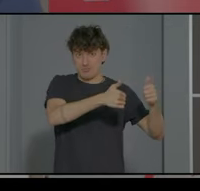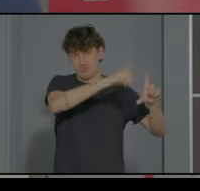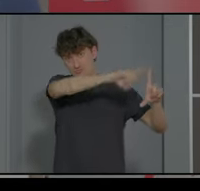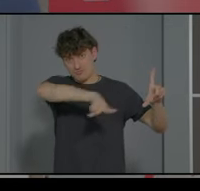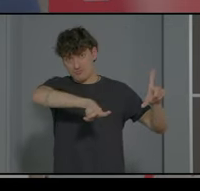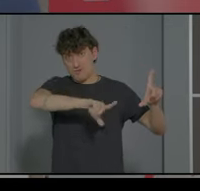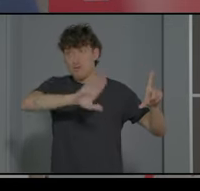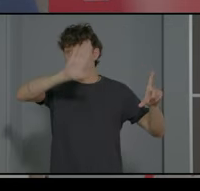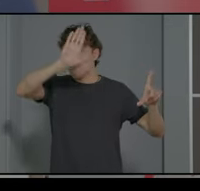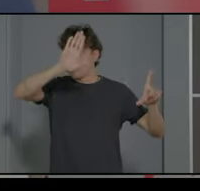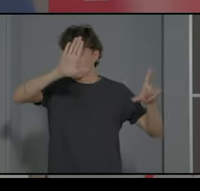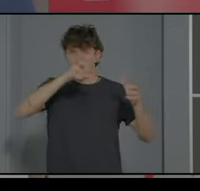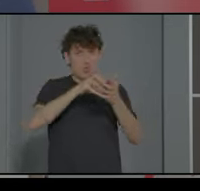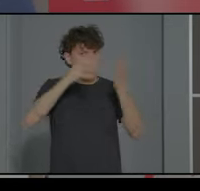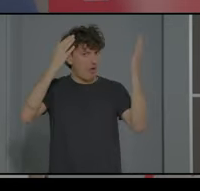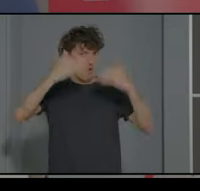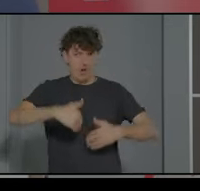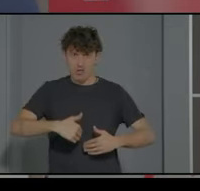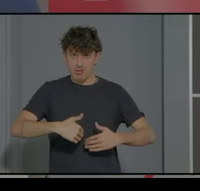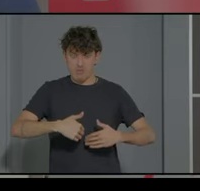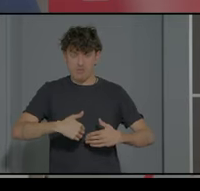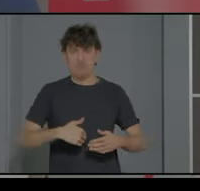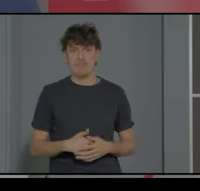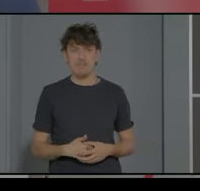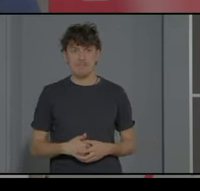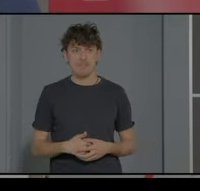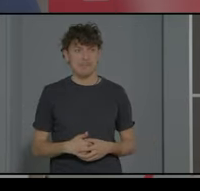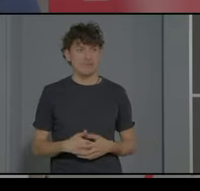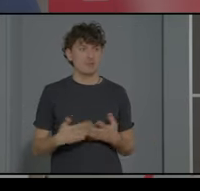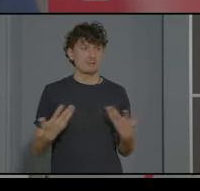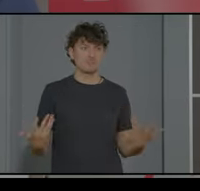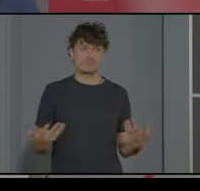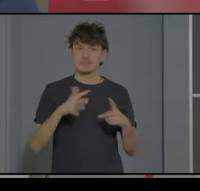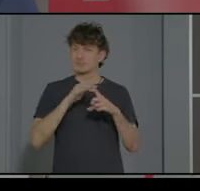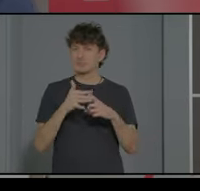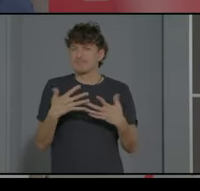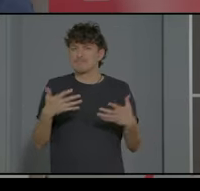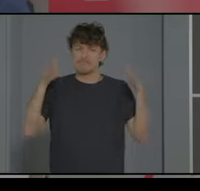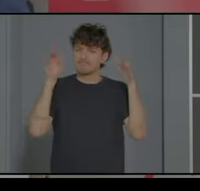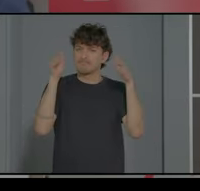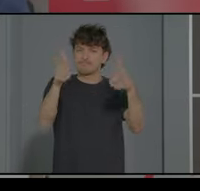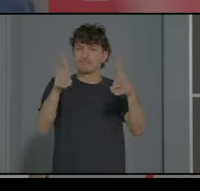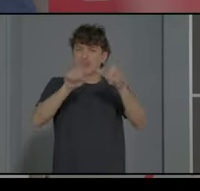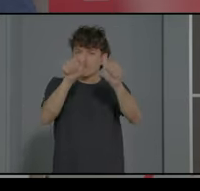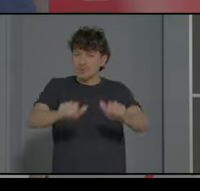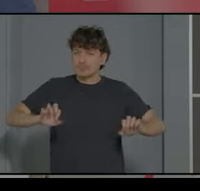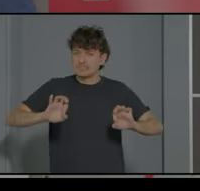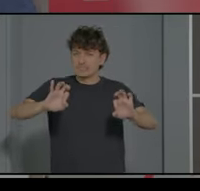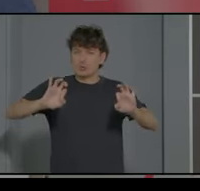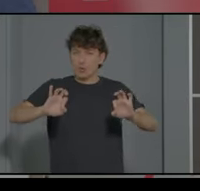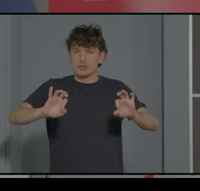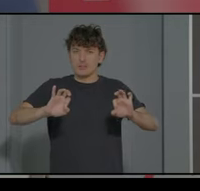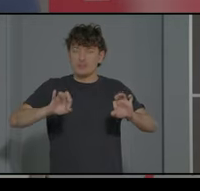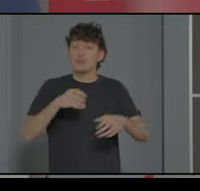Pero sin duda sí que tenemos una situación que tenemos que abordar y abordar de una forma explícita, reduciendo esa